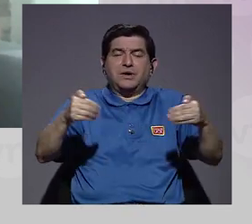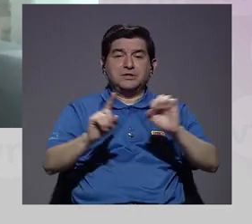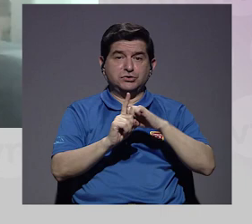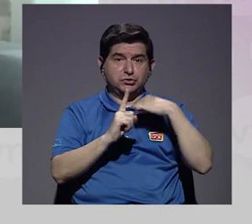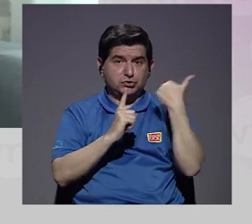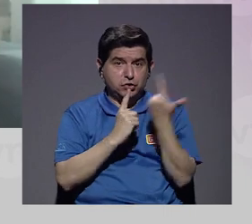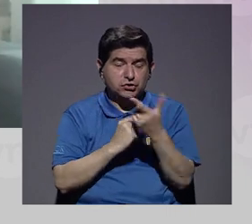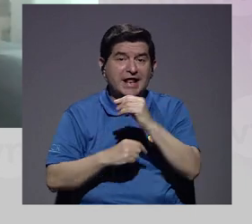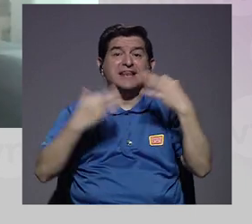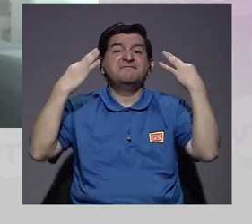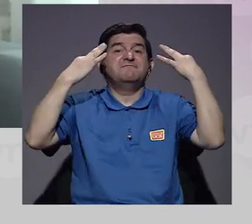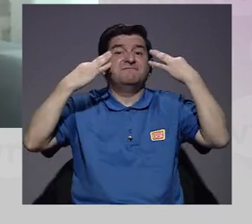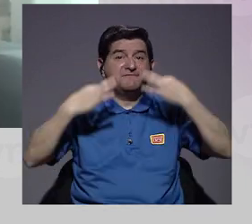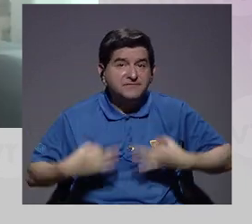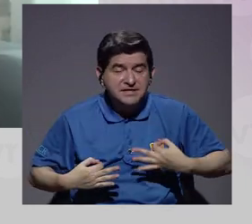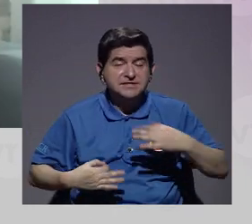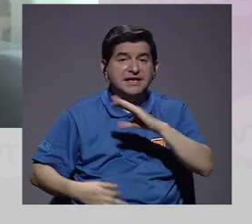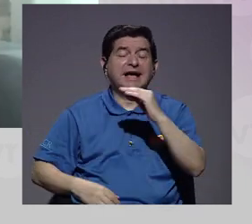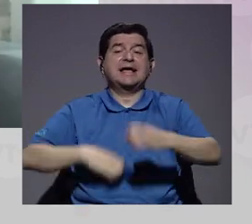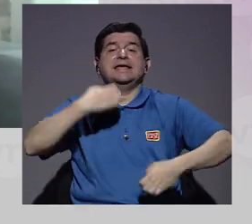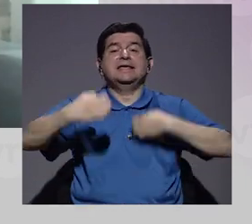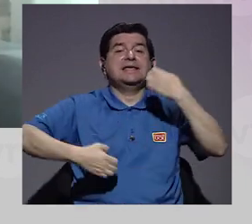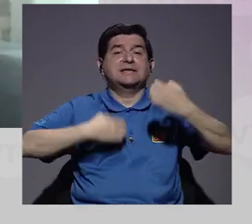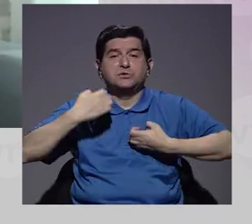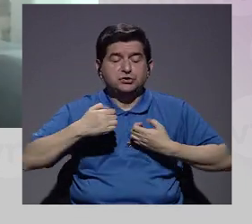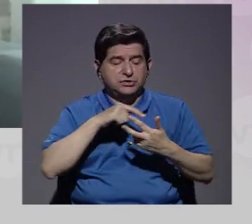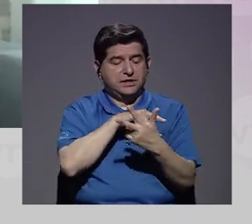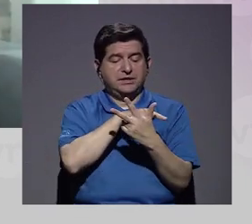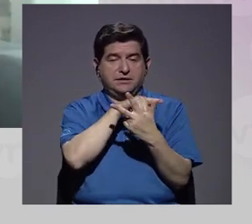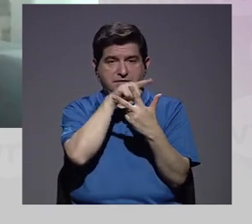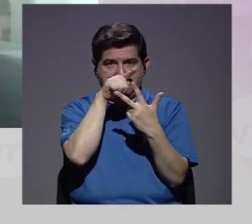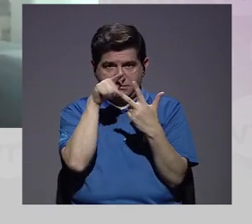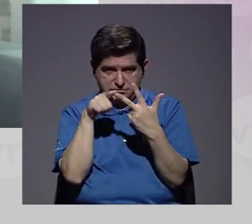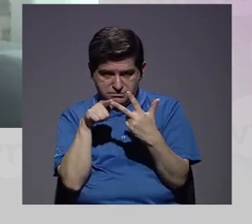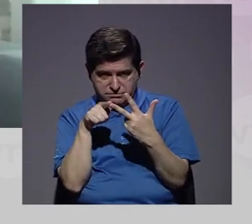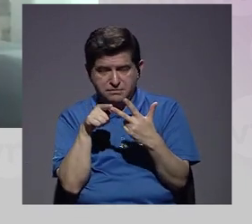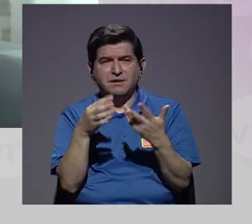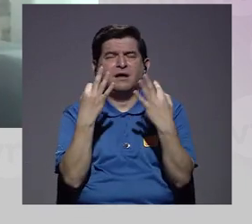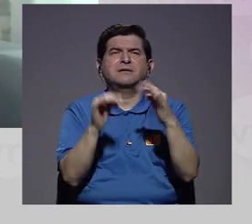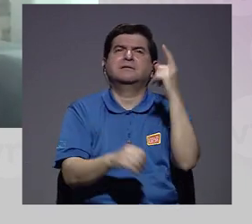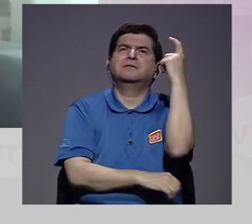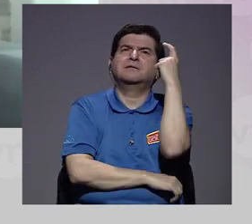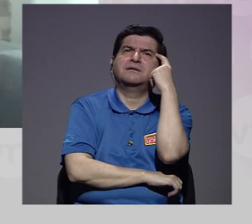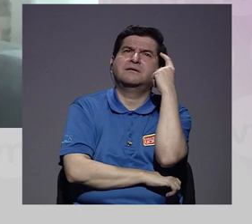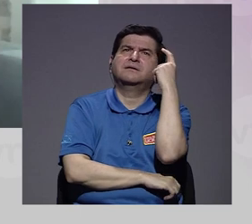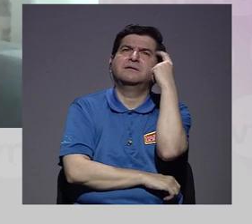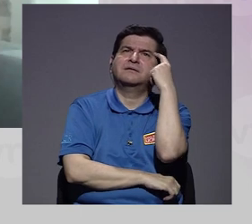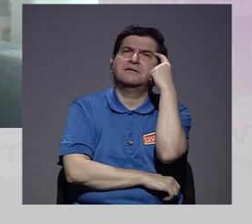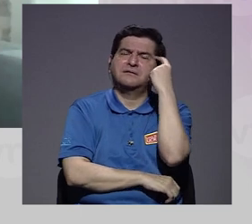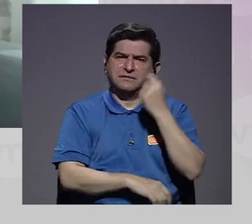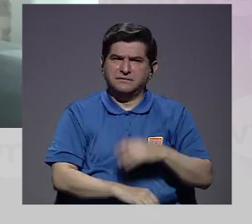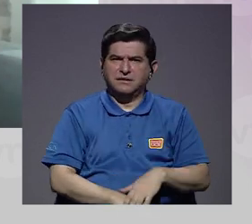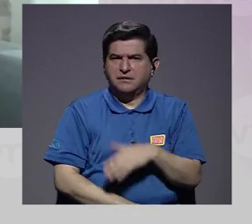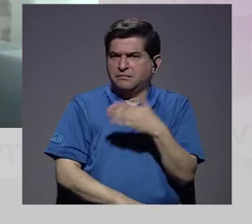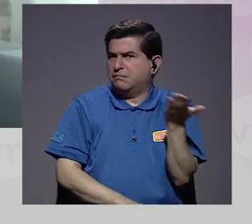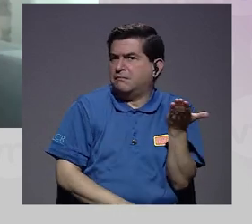social, la distancia física, la distancia emocional, para poder pensar